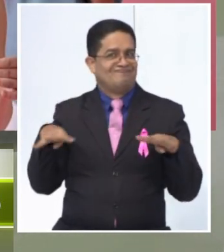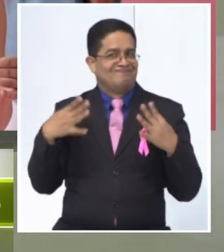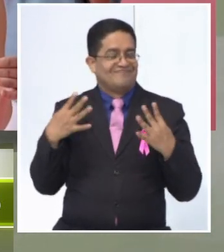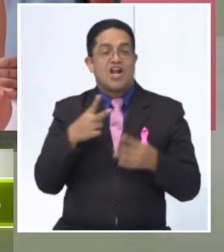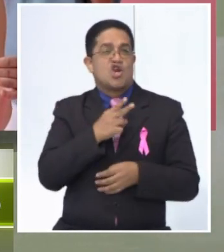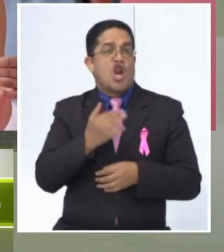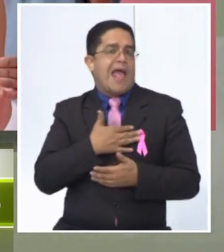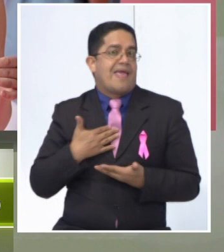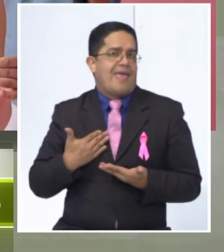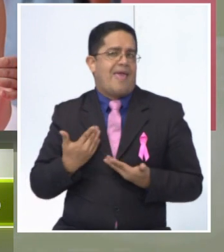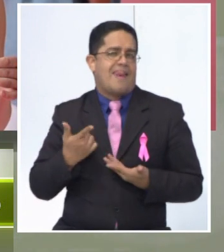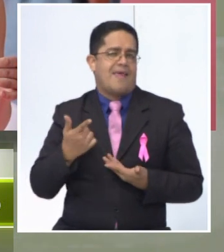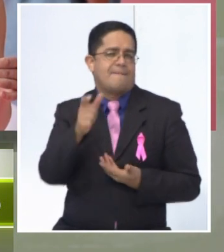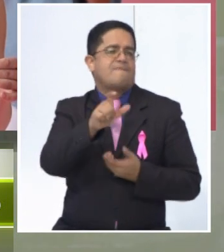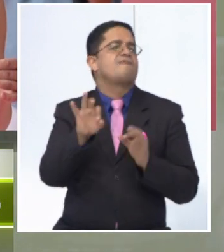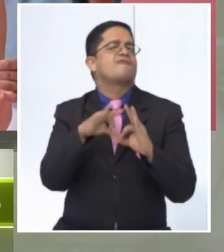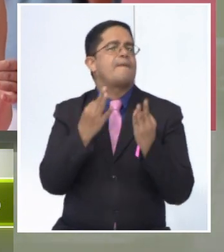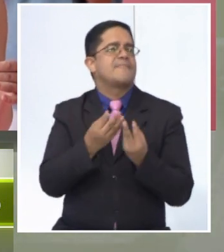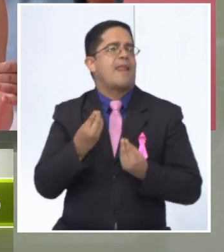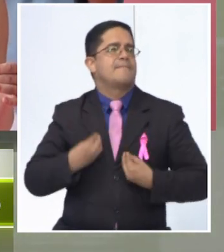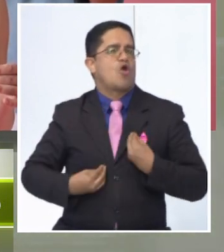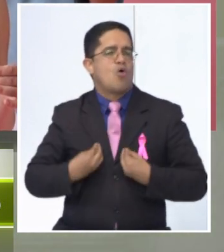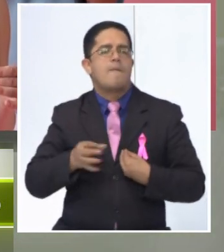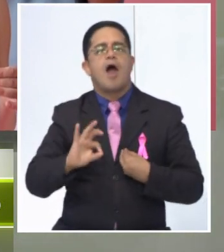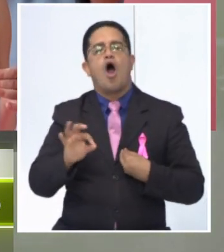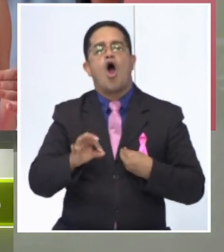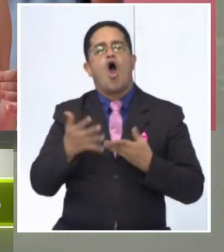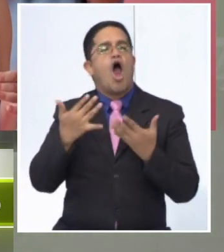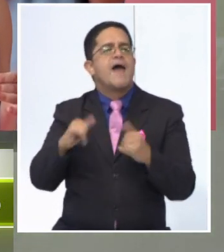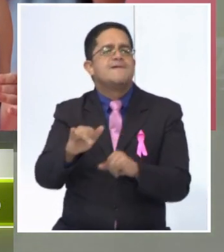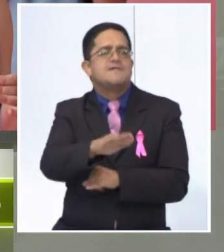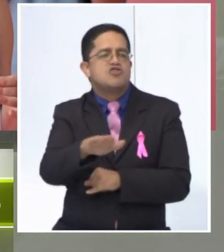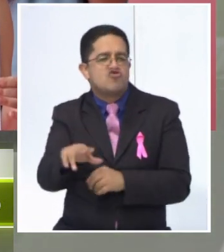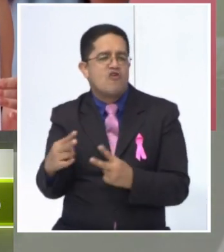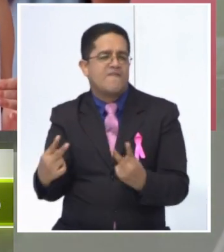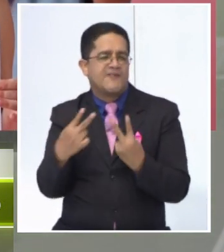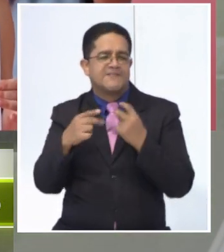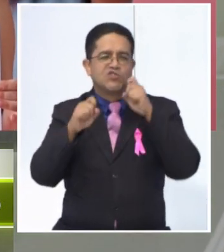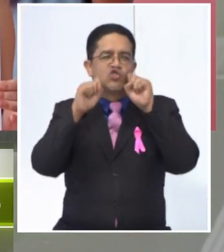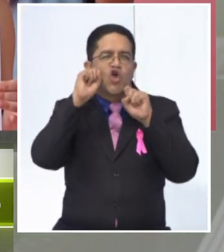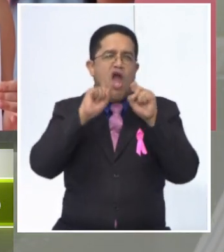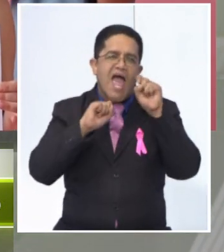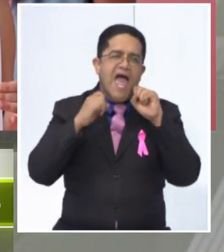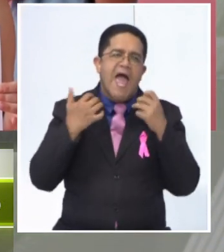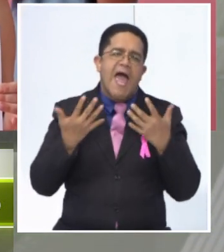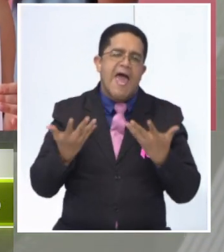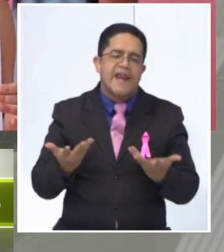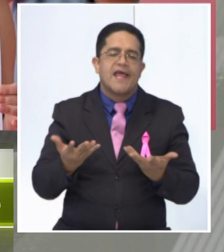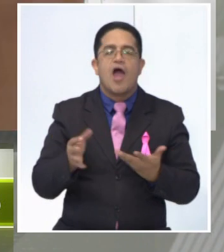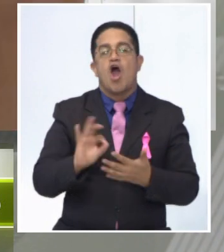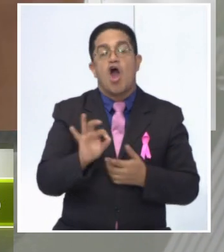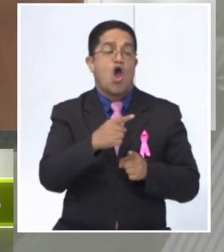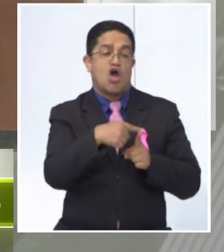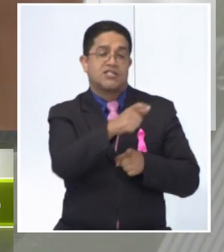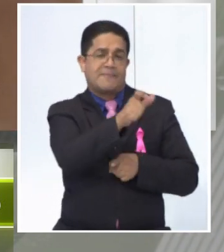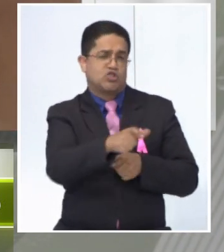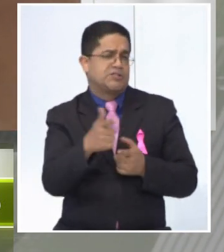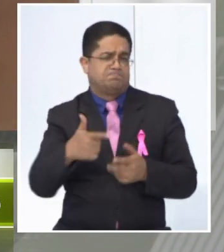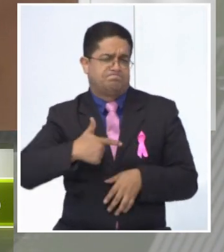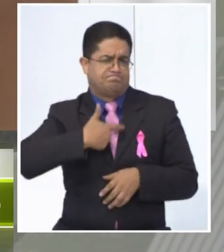queridos o porque no quieren que los hijos la vean llorar o porque no quieren que las demás personas